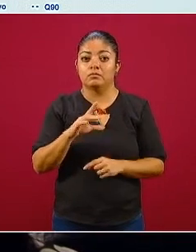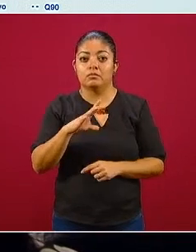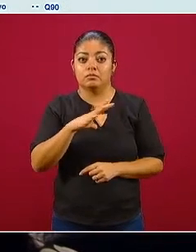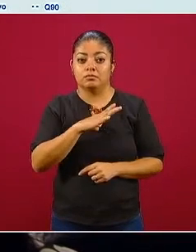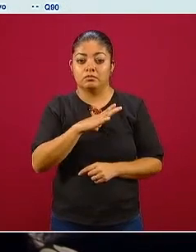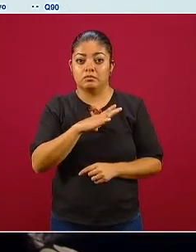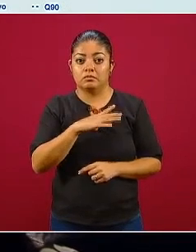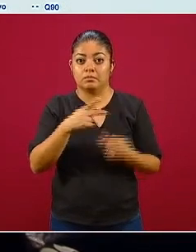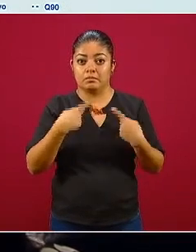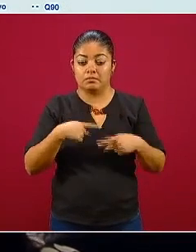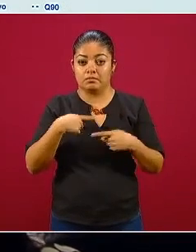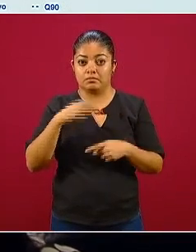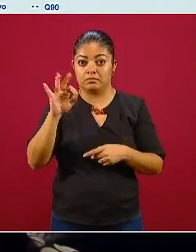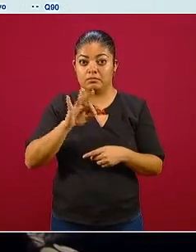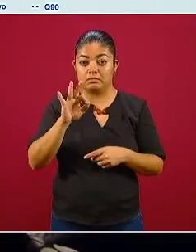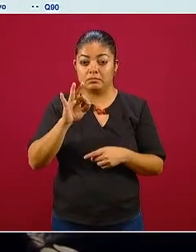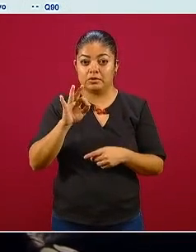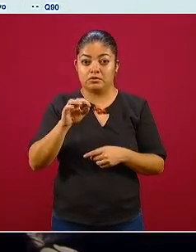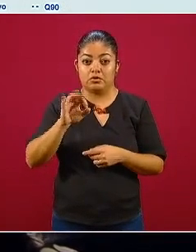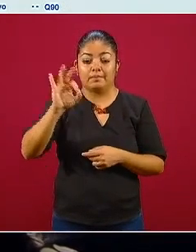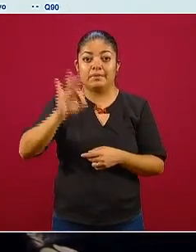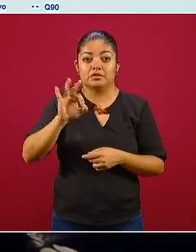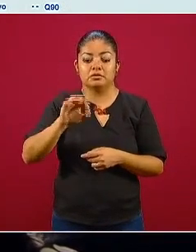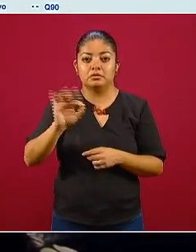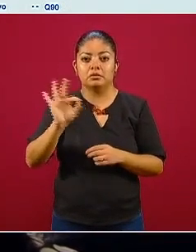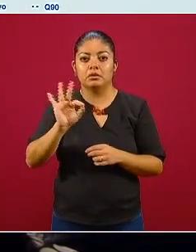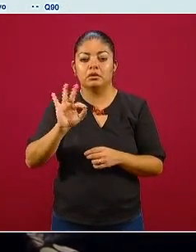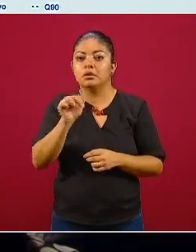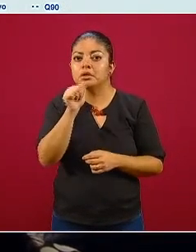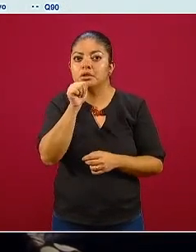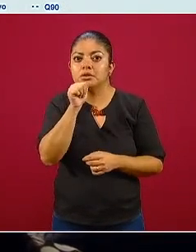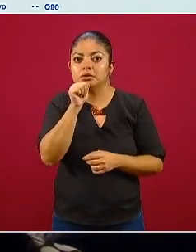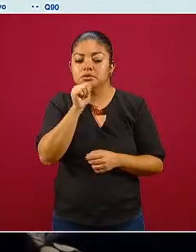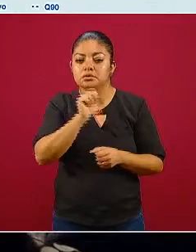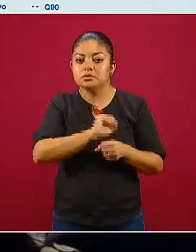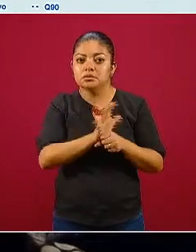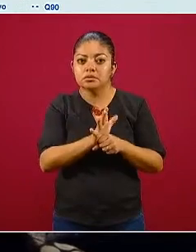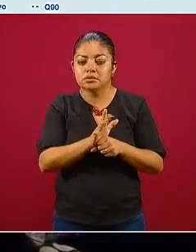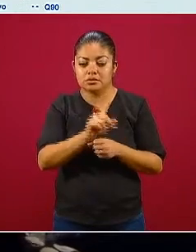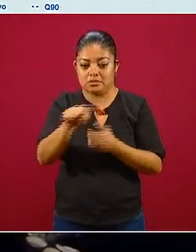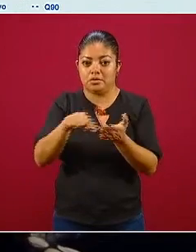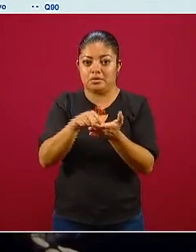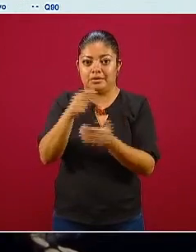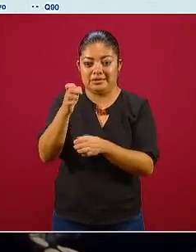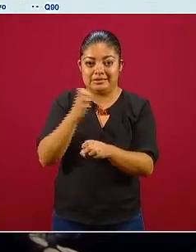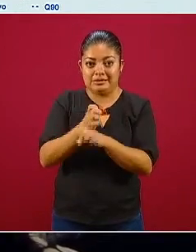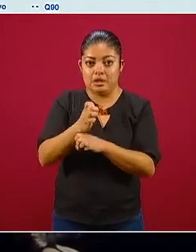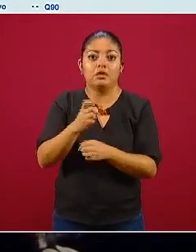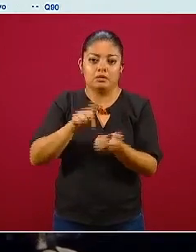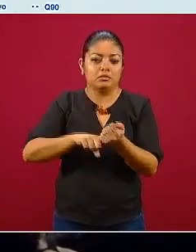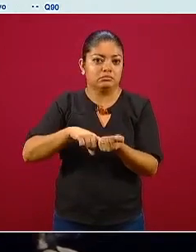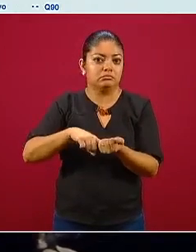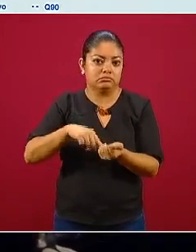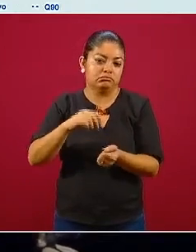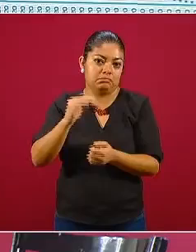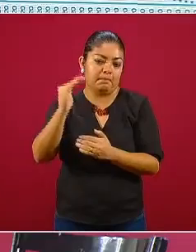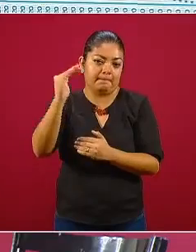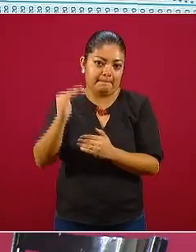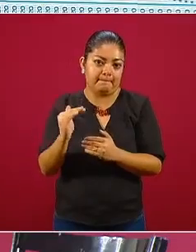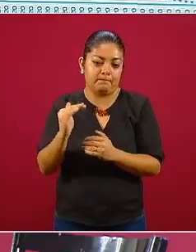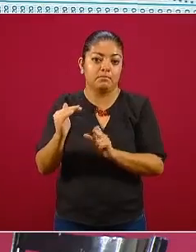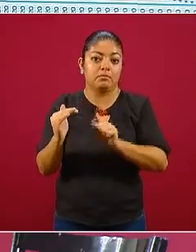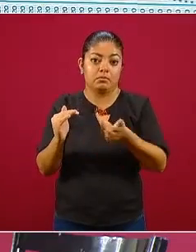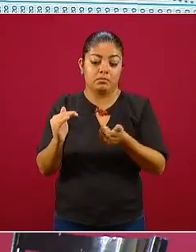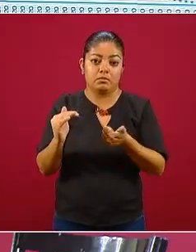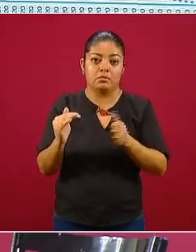confirmación que podría ser menor localmente de hecho es menor localmente y lo segundo